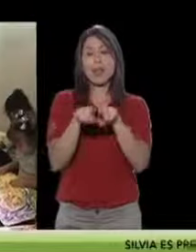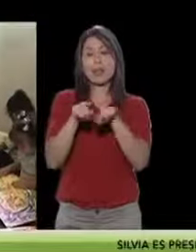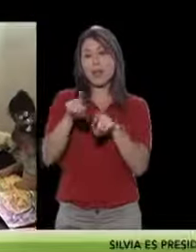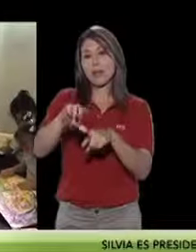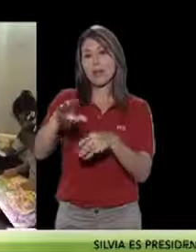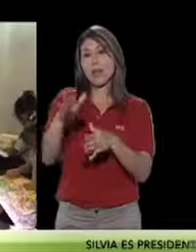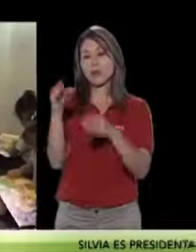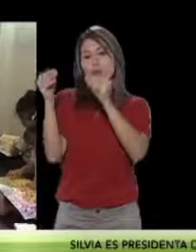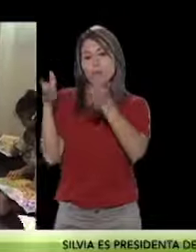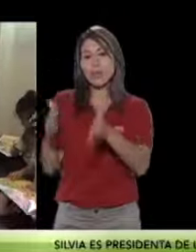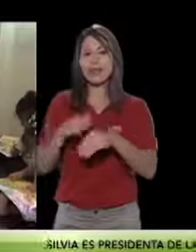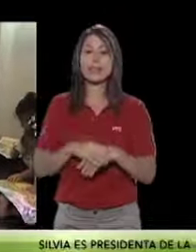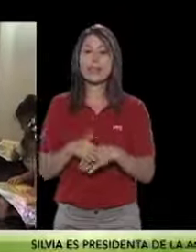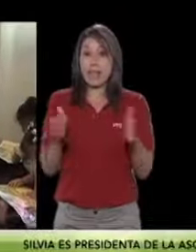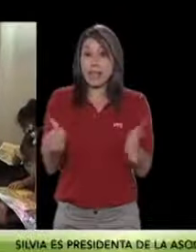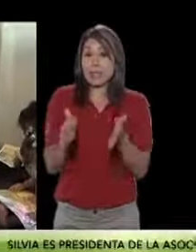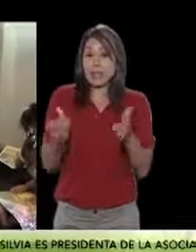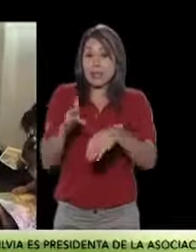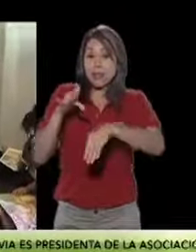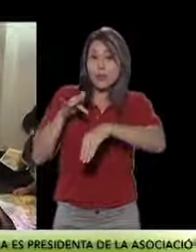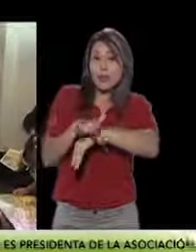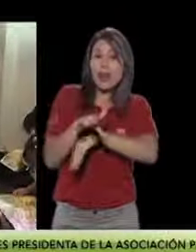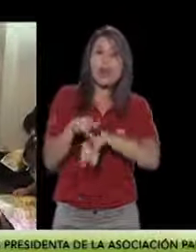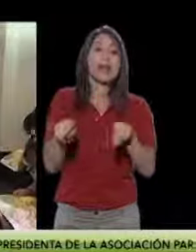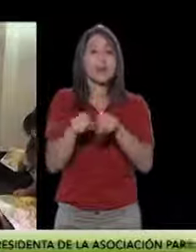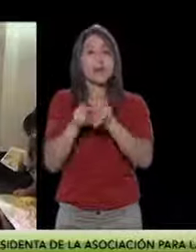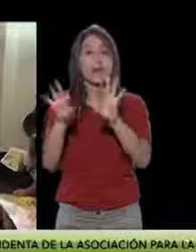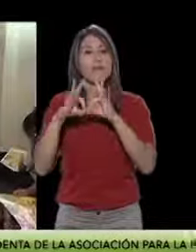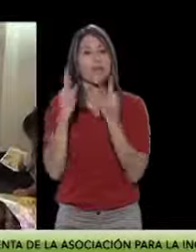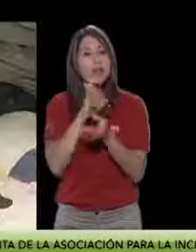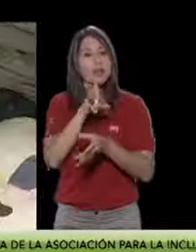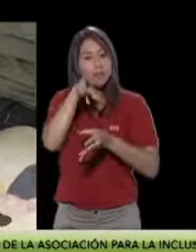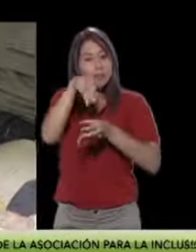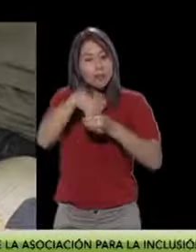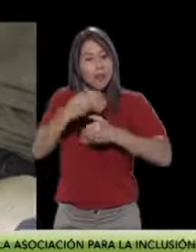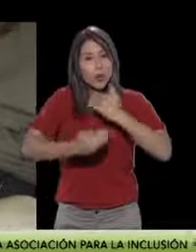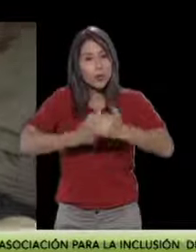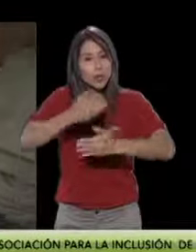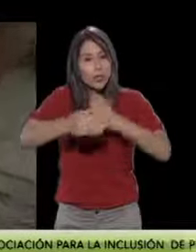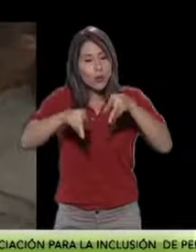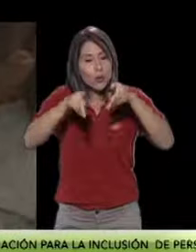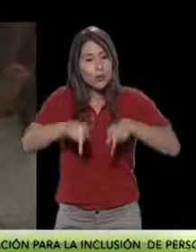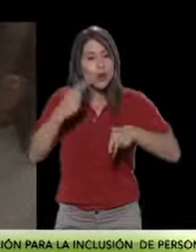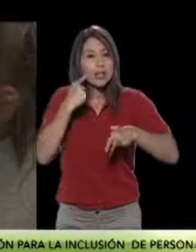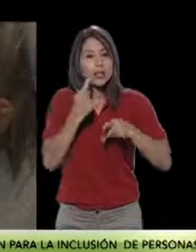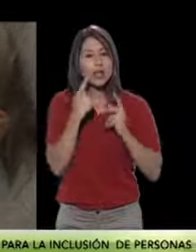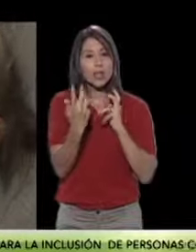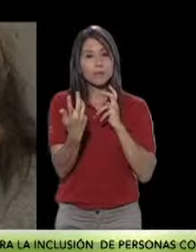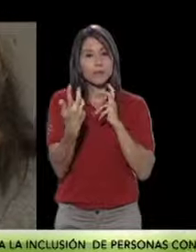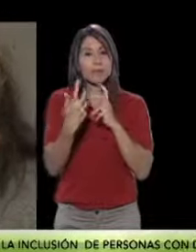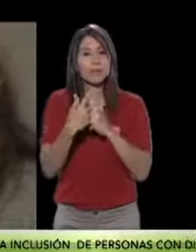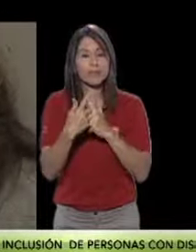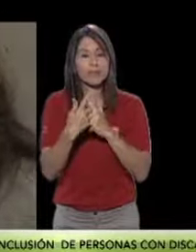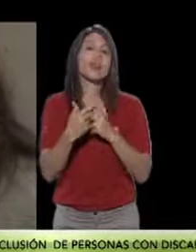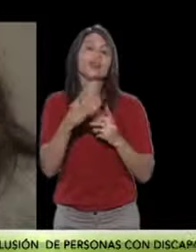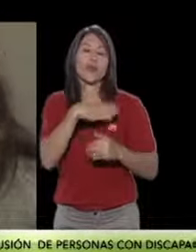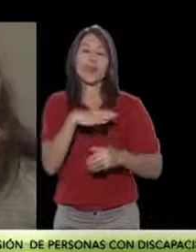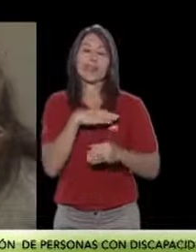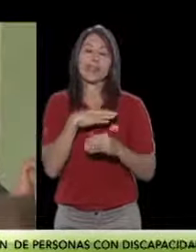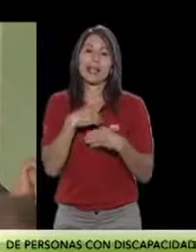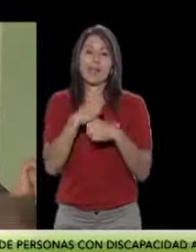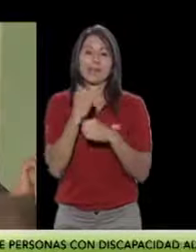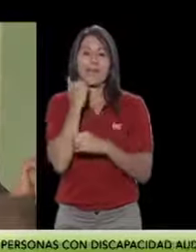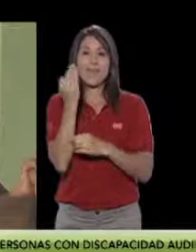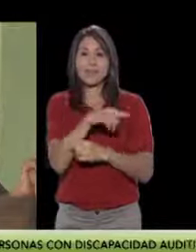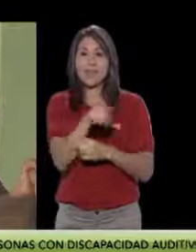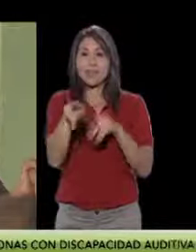La estimulación a temprana edad y el involucramiento de los familiares en el proceso de adaptación de la persona sorda son factores que facilitan